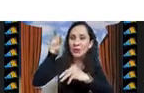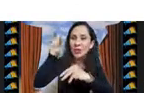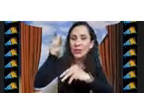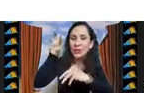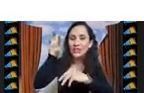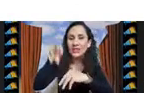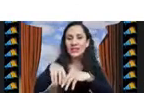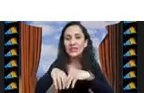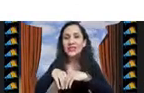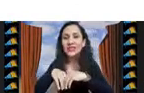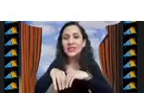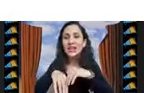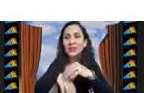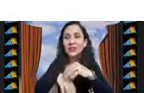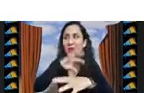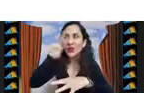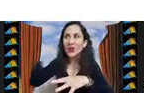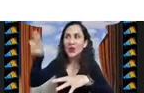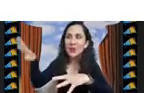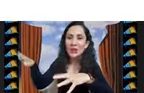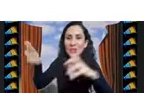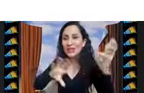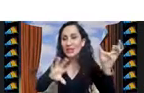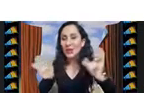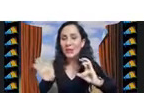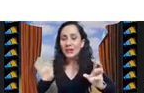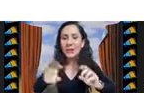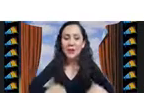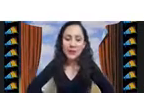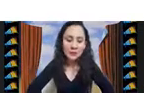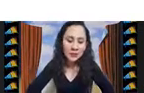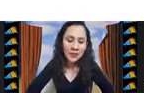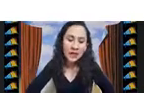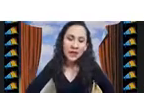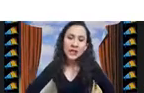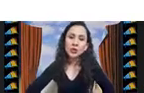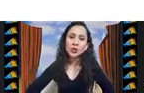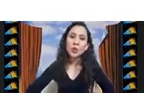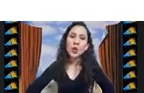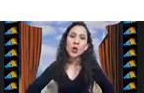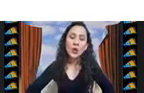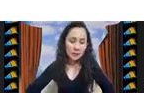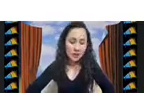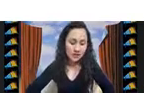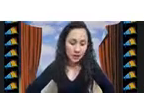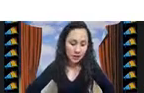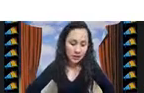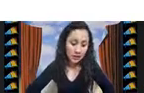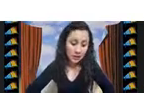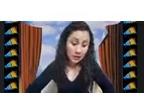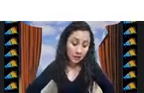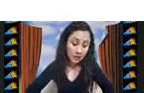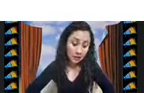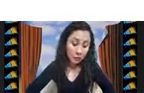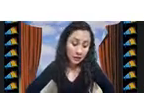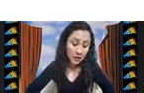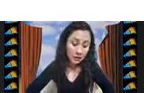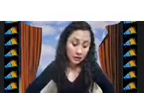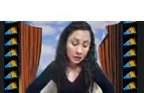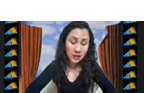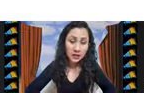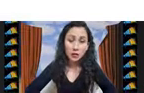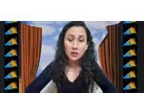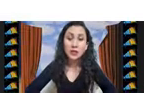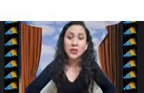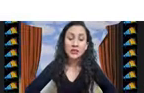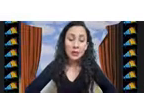puede resultar mejor para ciertas instancias pero luego para otras no le va tan bien y eso es un poco lo que ha pasado en la literatura